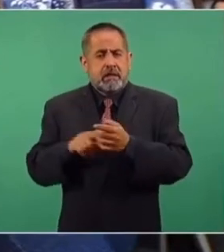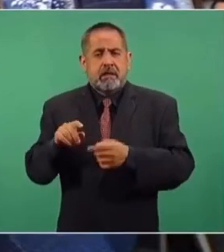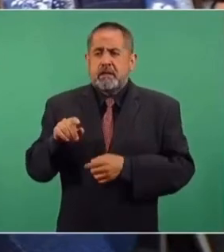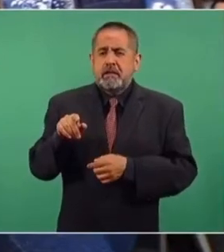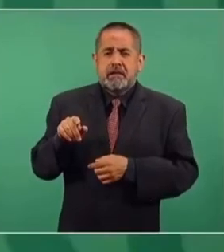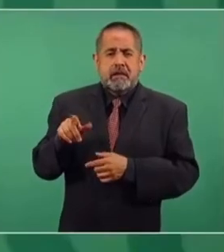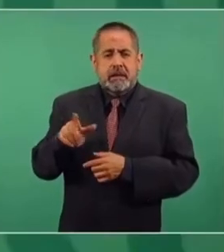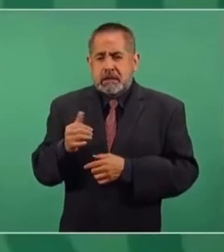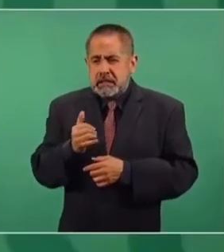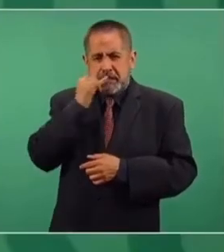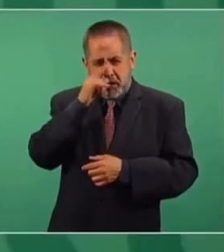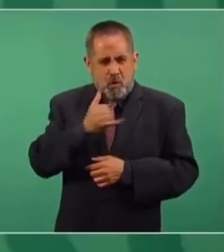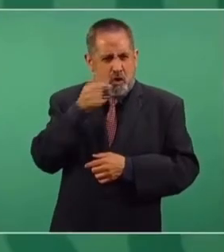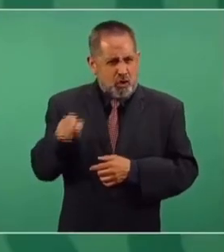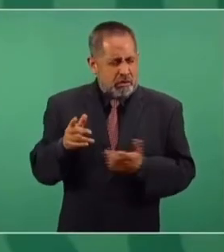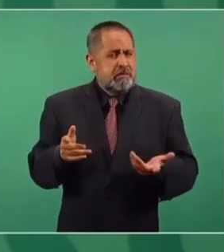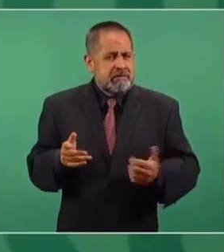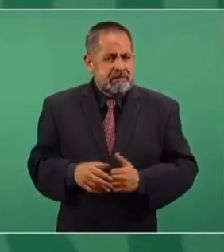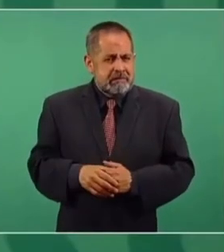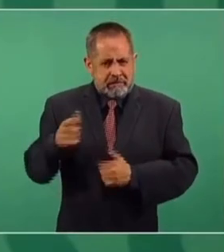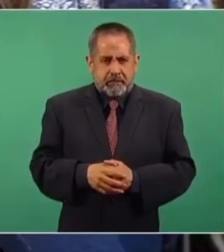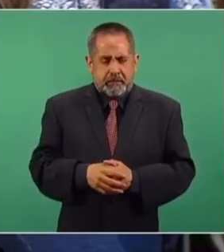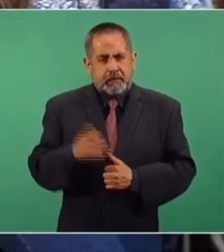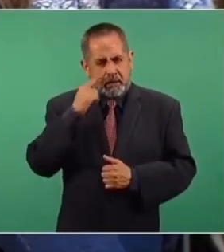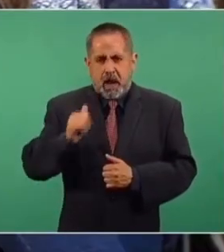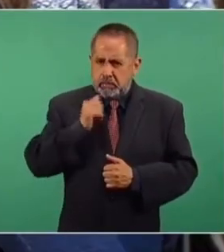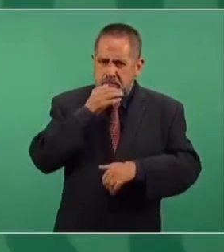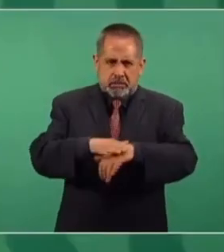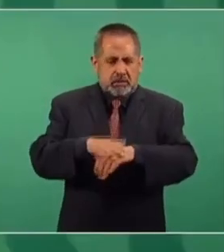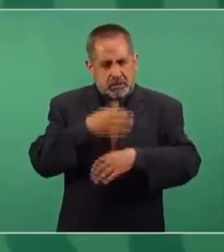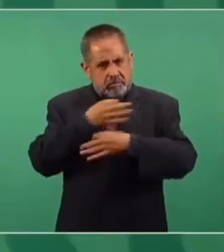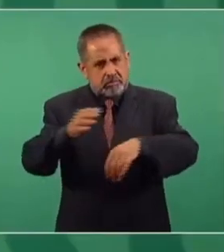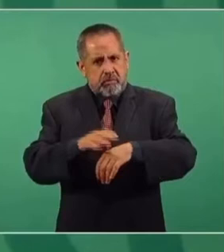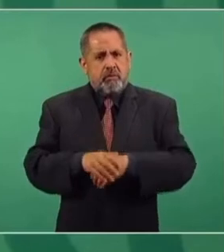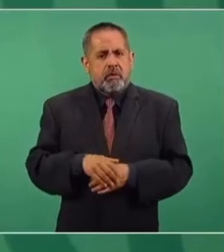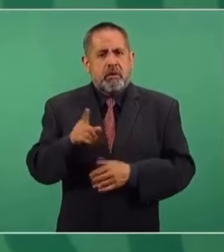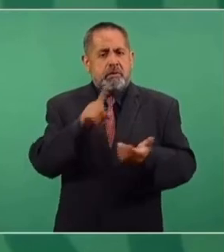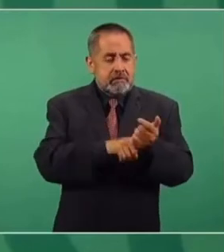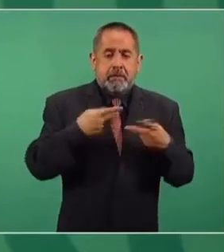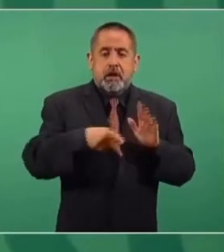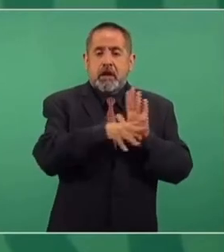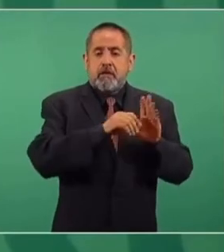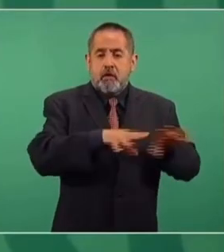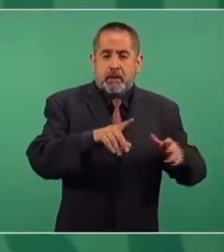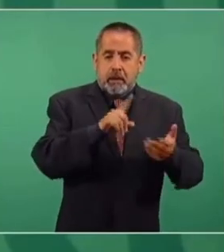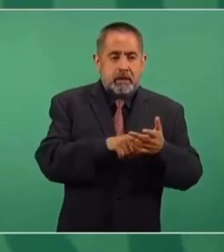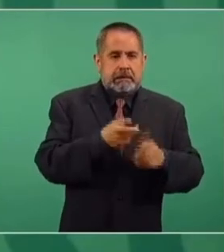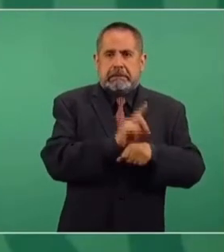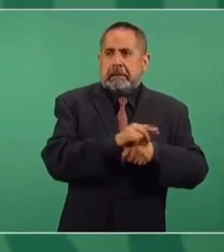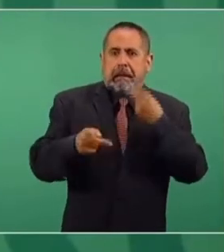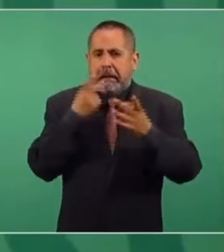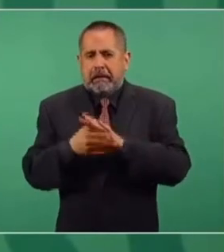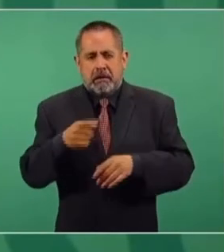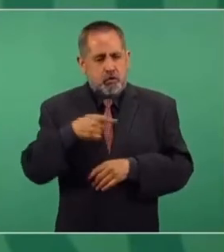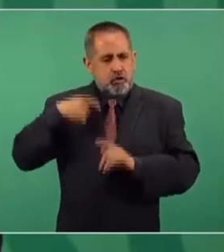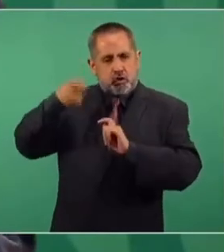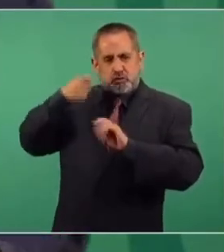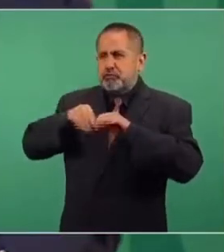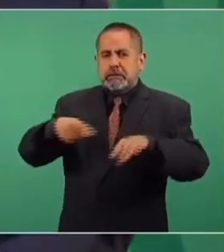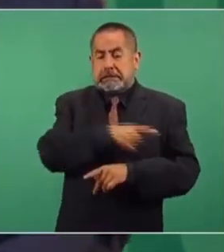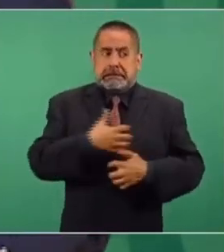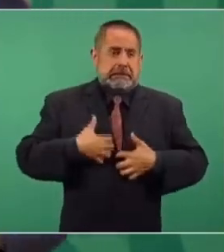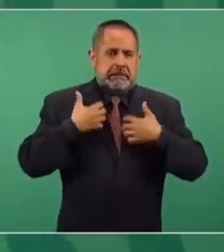de la Federación se equivocó en sus cuentas. Yo aprovecho para decirles, fueron los de la reforma, allá a Tarambiarios, porque saqué un video